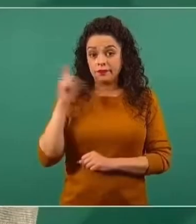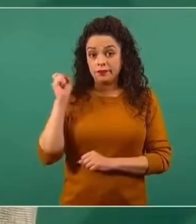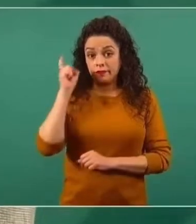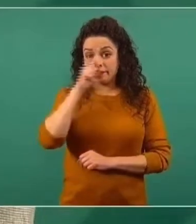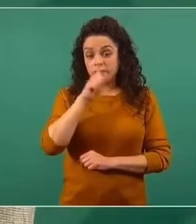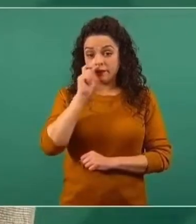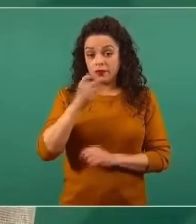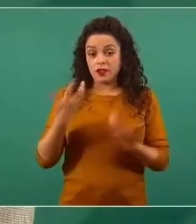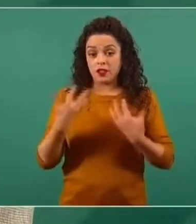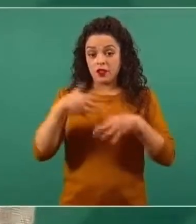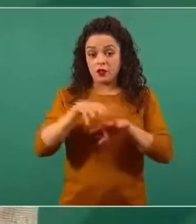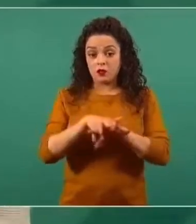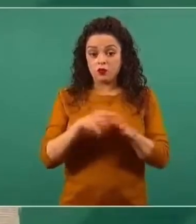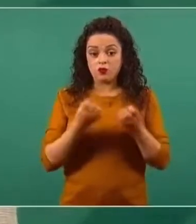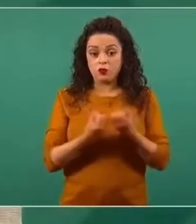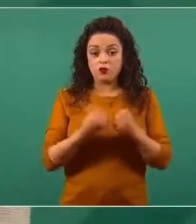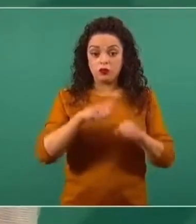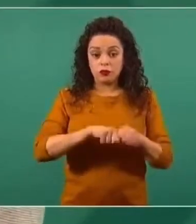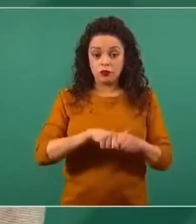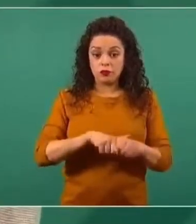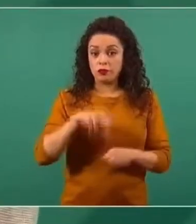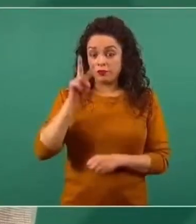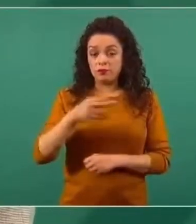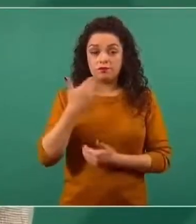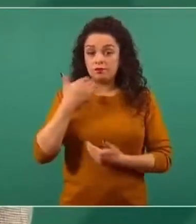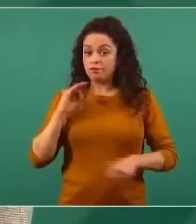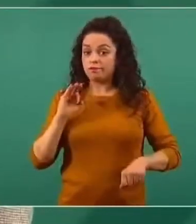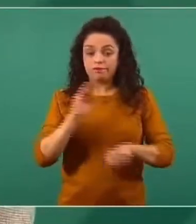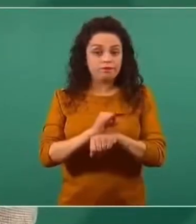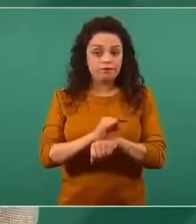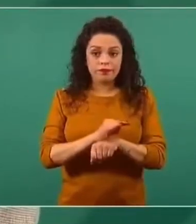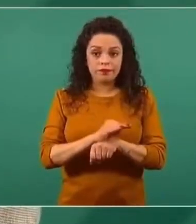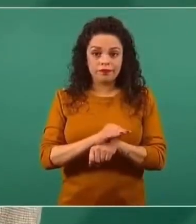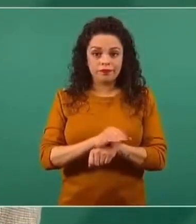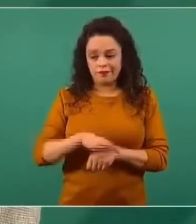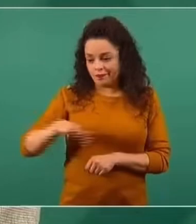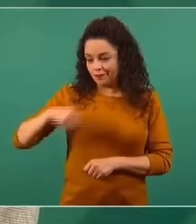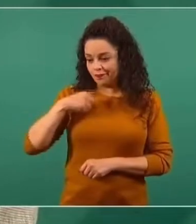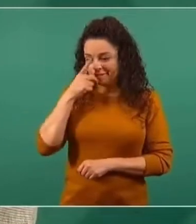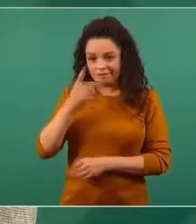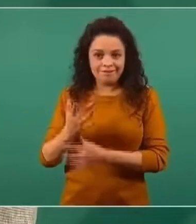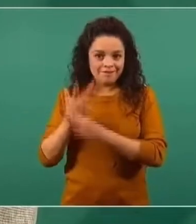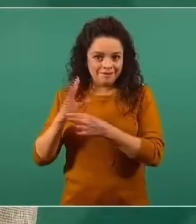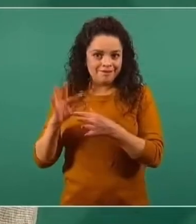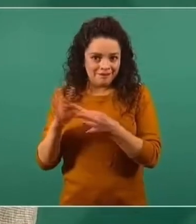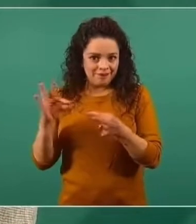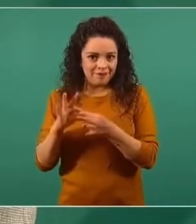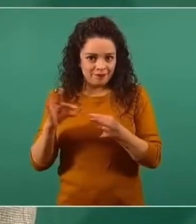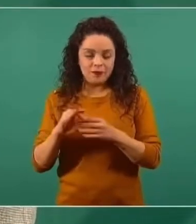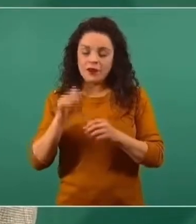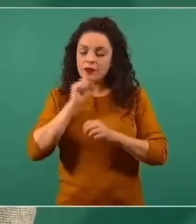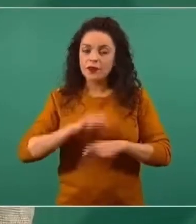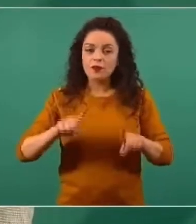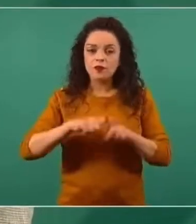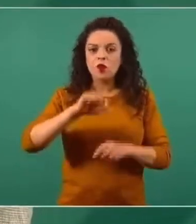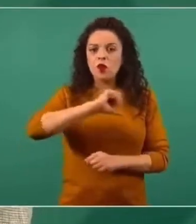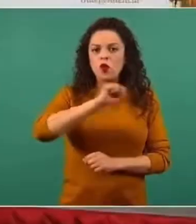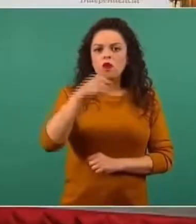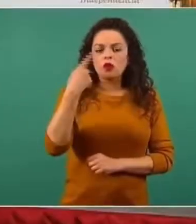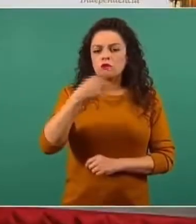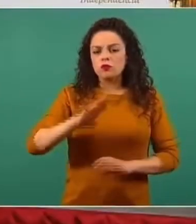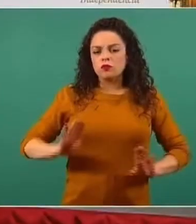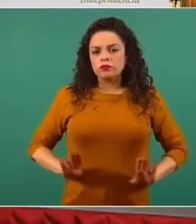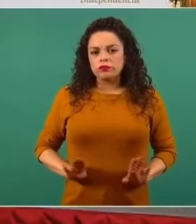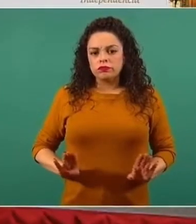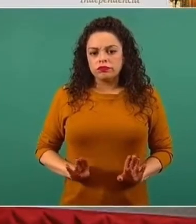inclusión social, es un factor de vulnerabilidad social, como hemos comentado, y también hay aspectos biológicos. Por